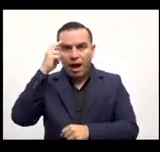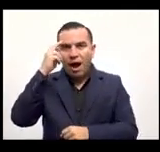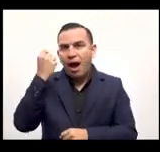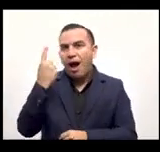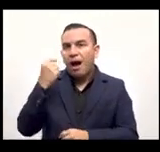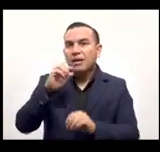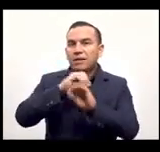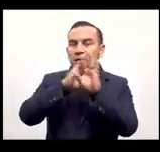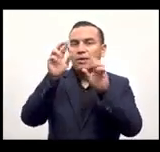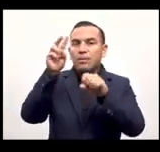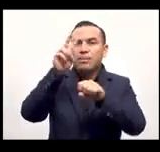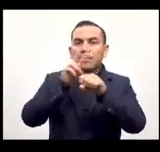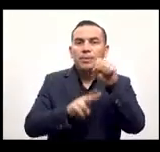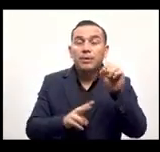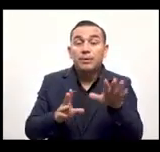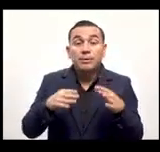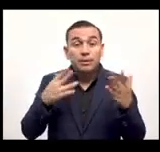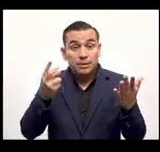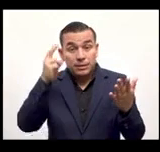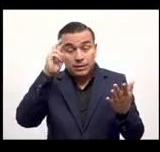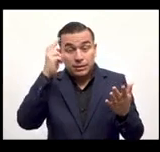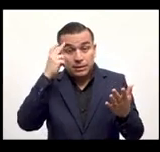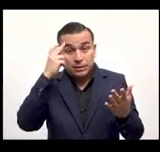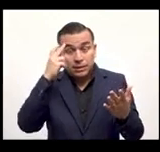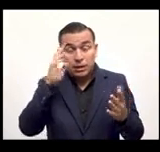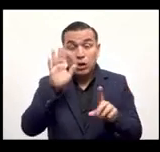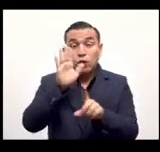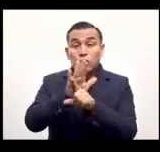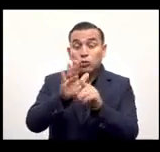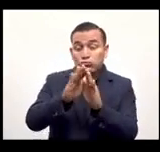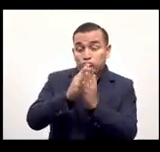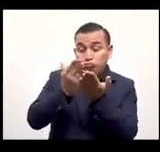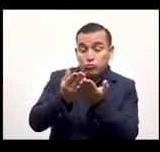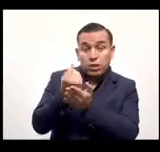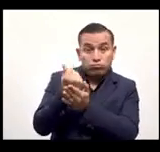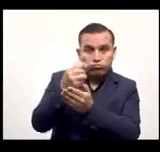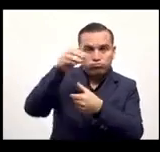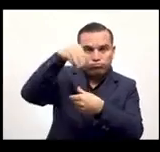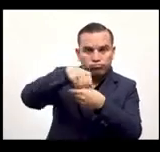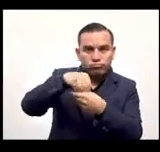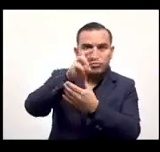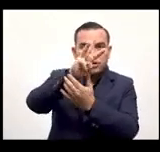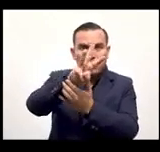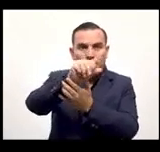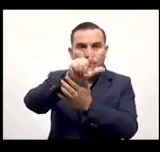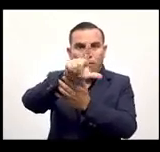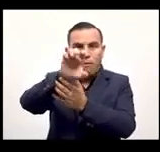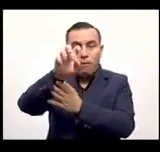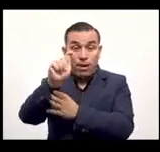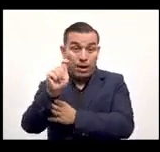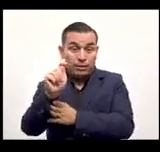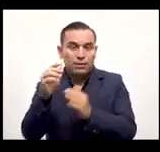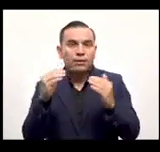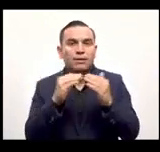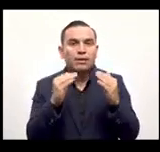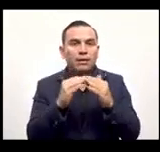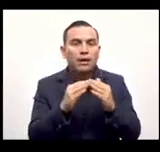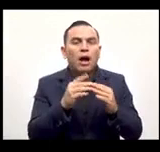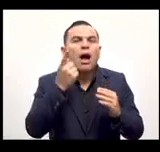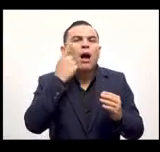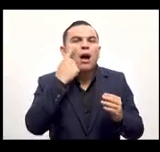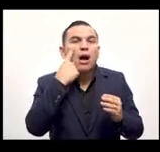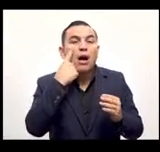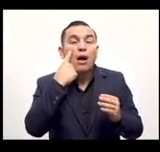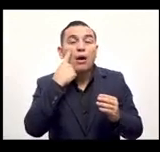acostumbrada a utilizar dólares entonces tanto en la parte de su billetera tanto en la parte de su wallet en dólares como